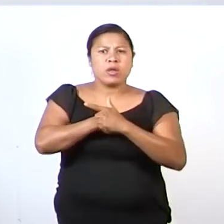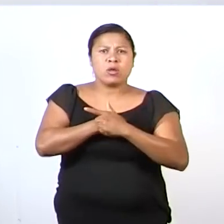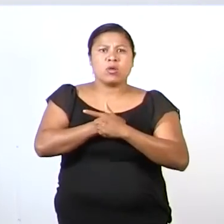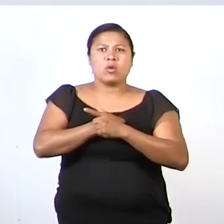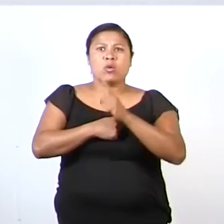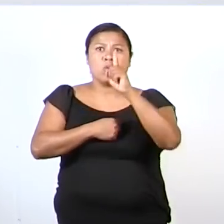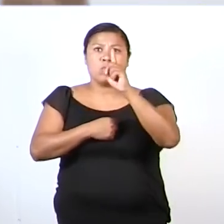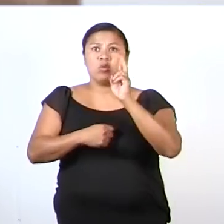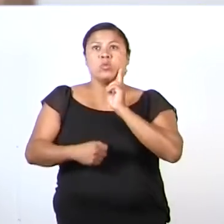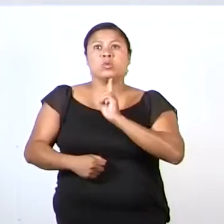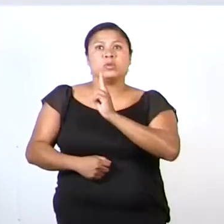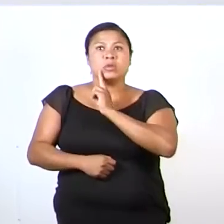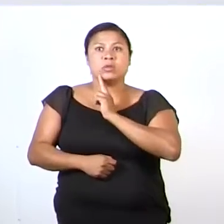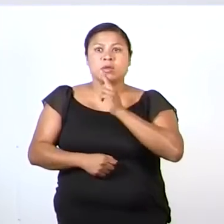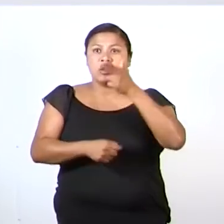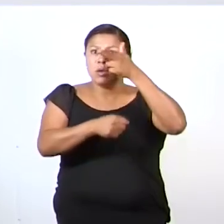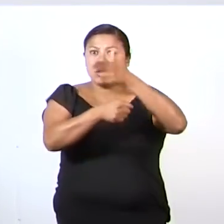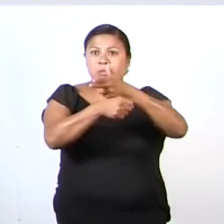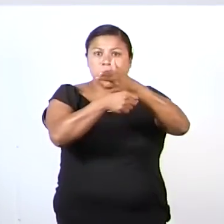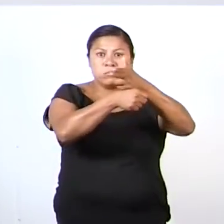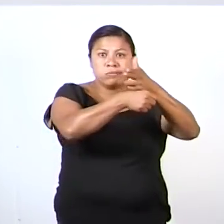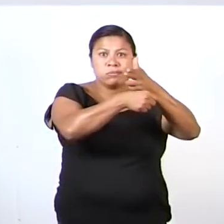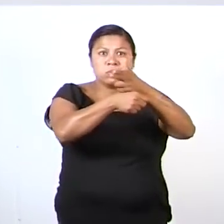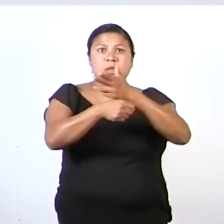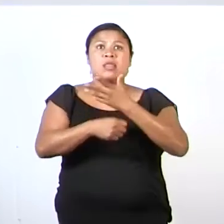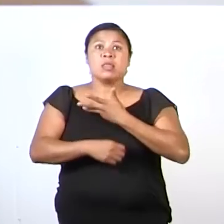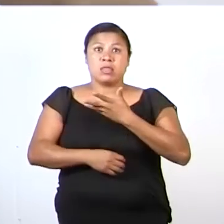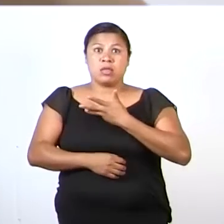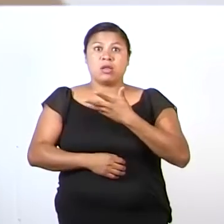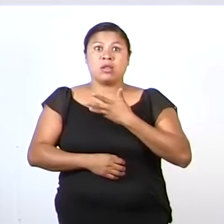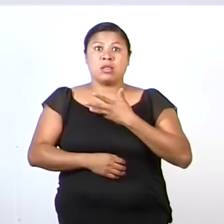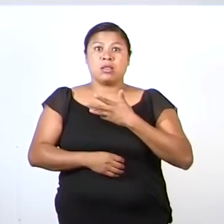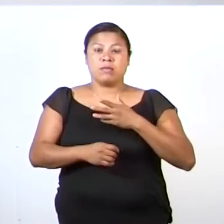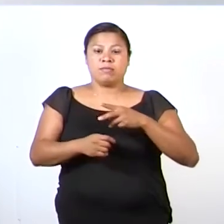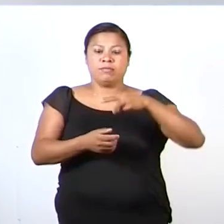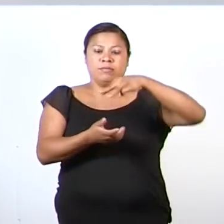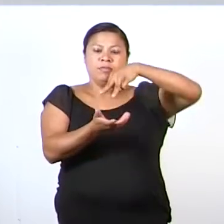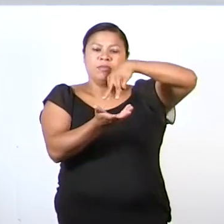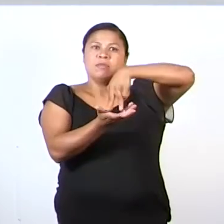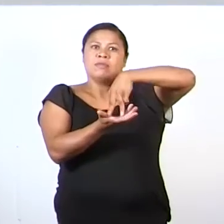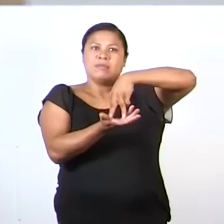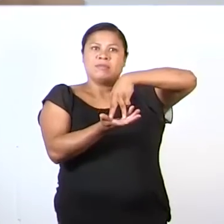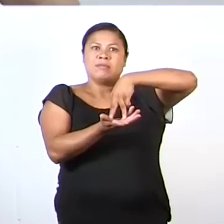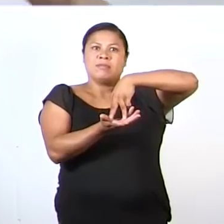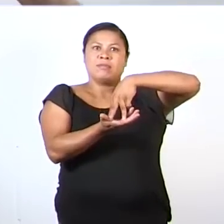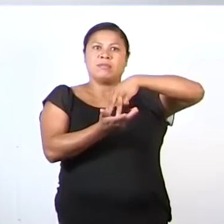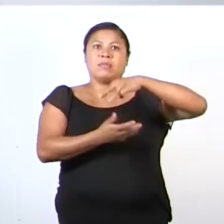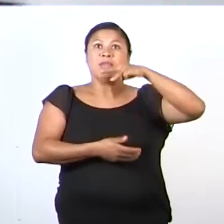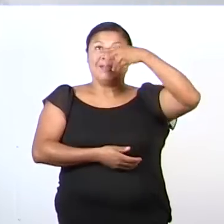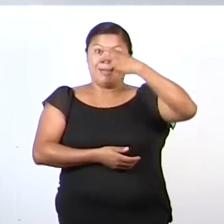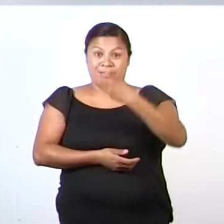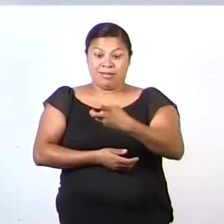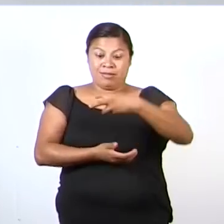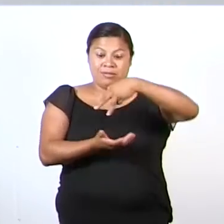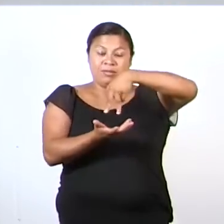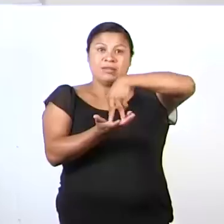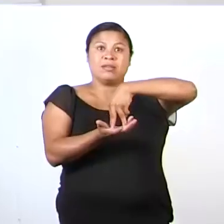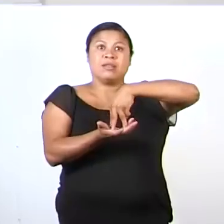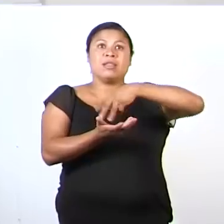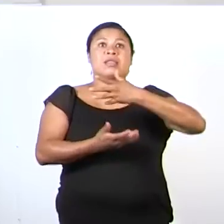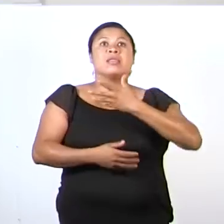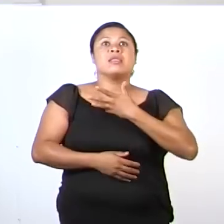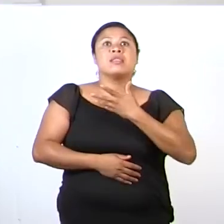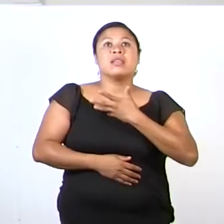noticiero, las cámaras que utilizan, tienen un tripié. Este tripié tiene...